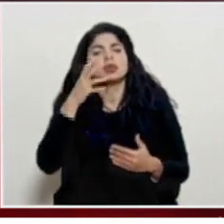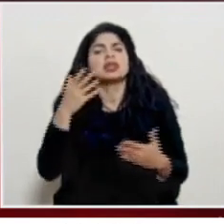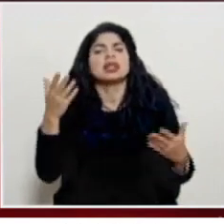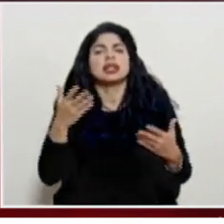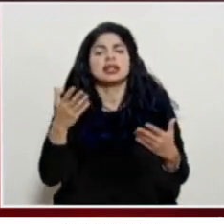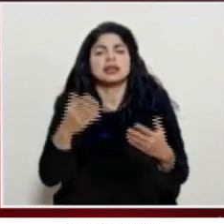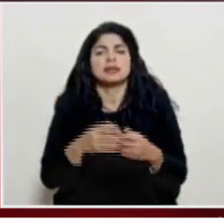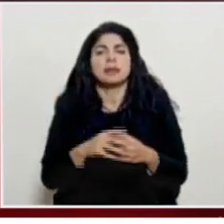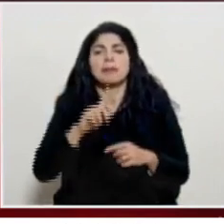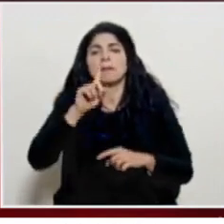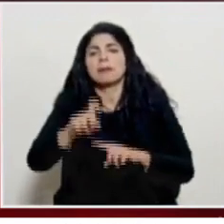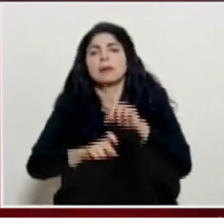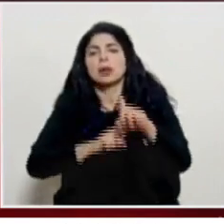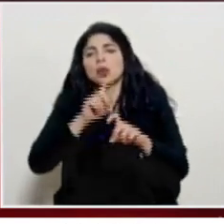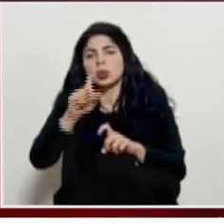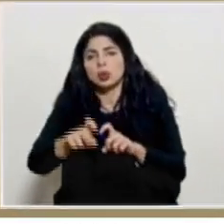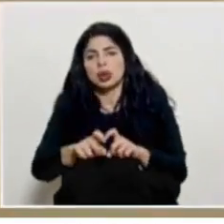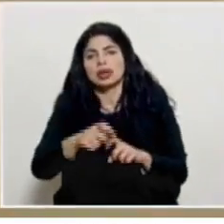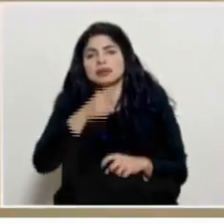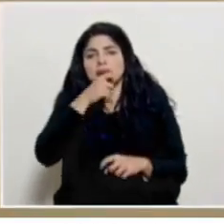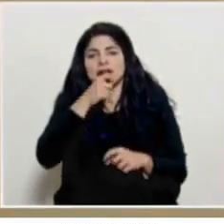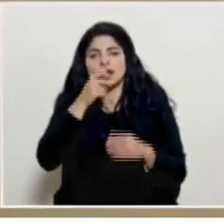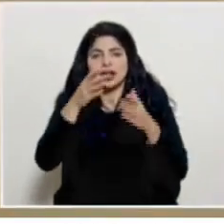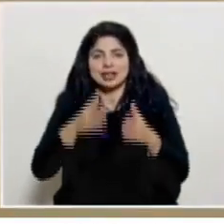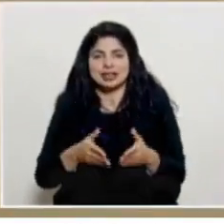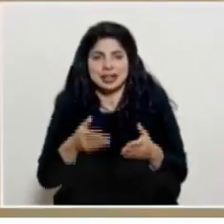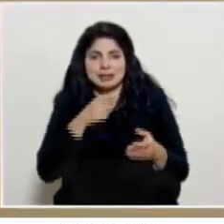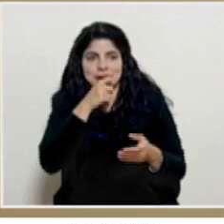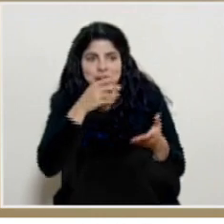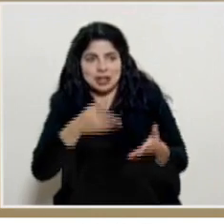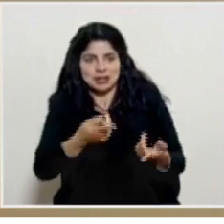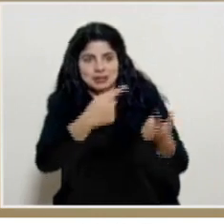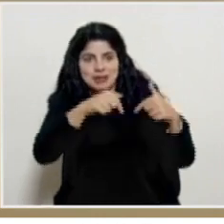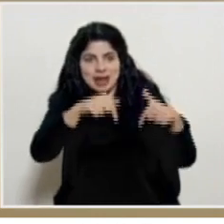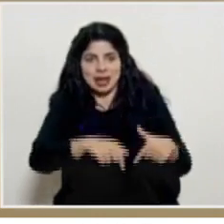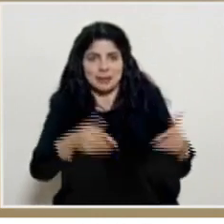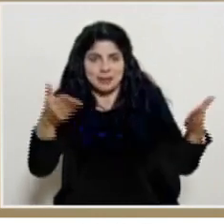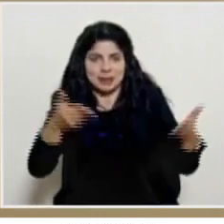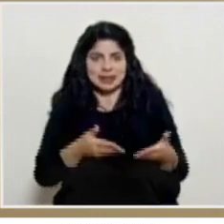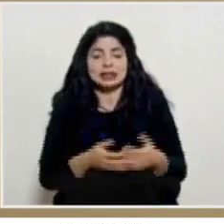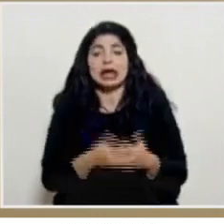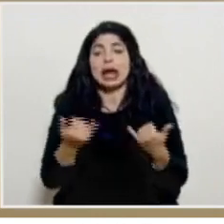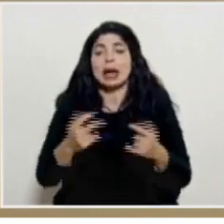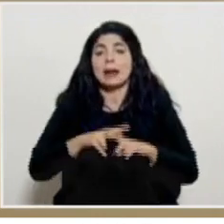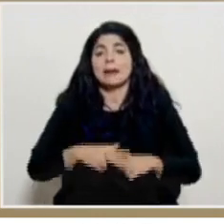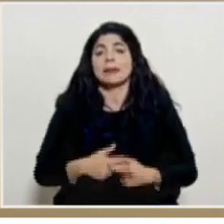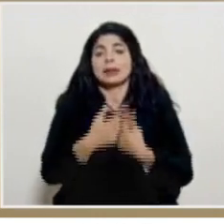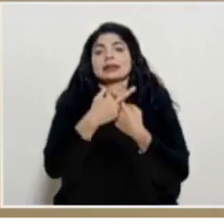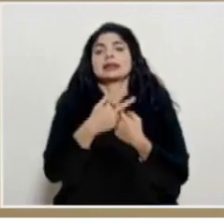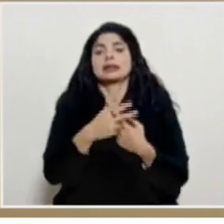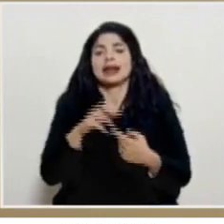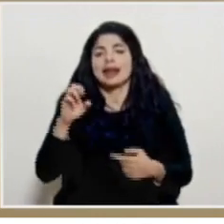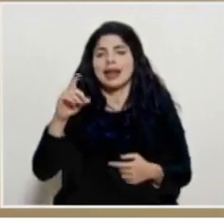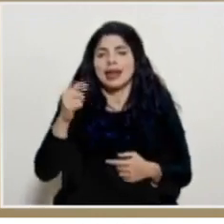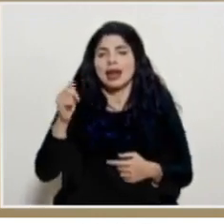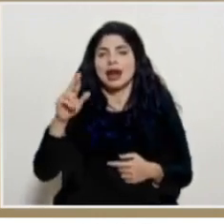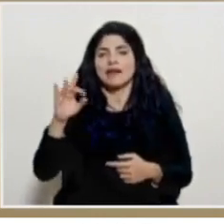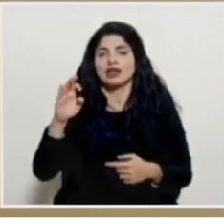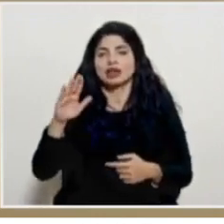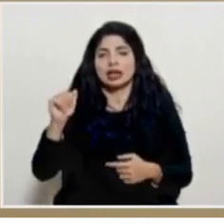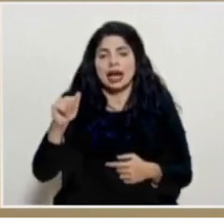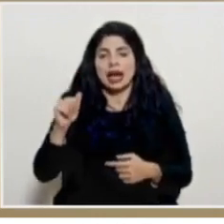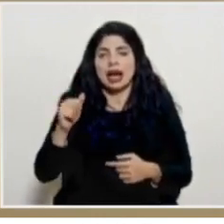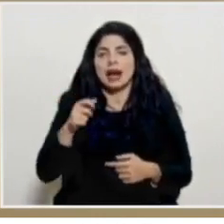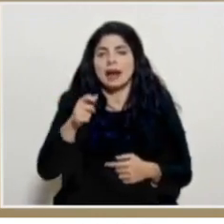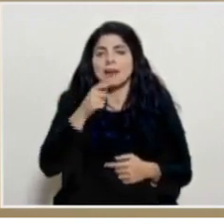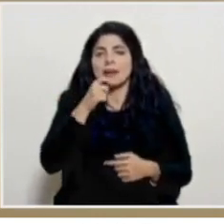las consultas de la prensa de los colegas que se encuentran aquí presentes vamos a iniciar con don Edgar Fonseca del